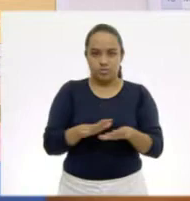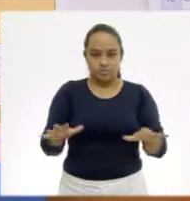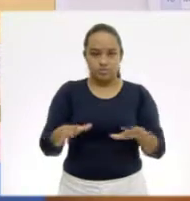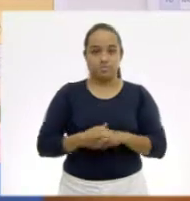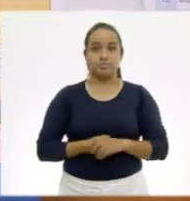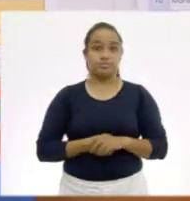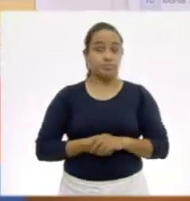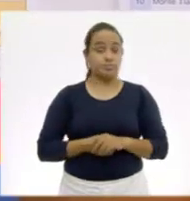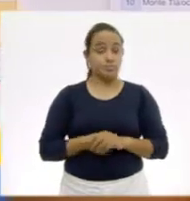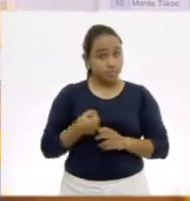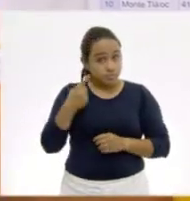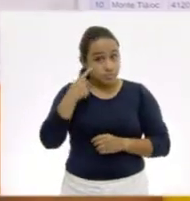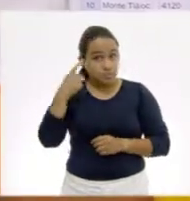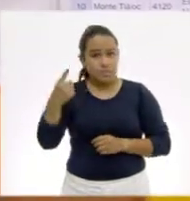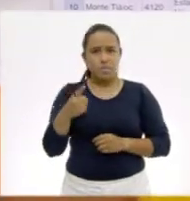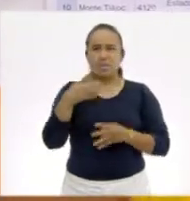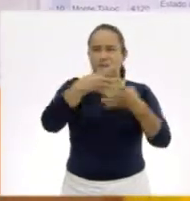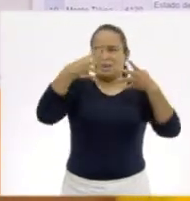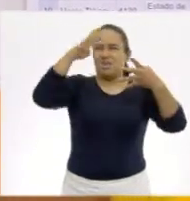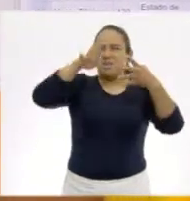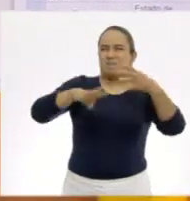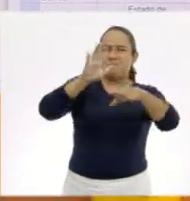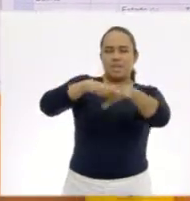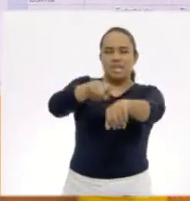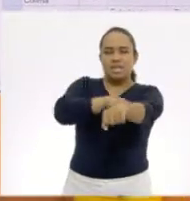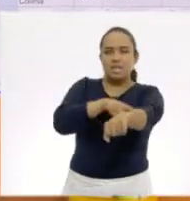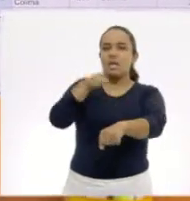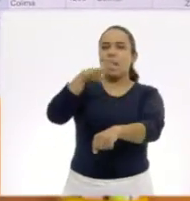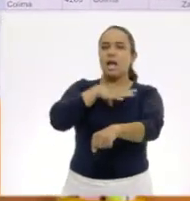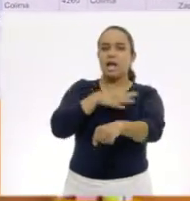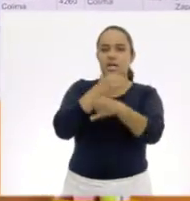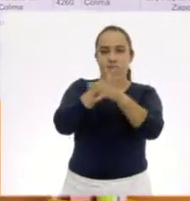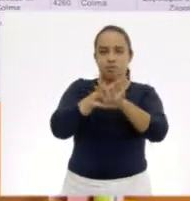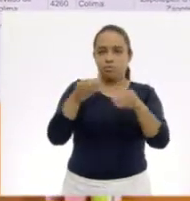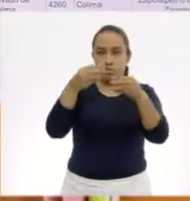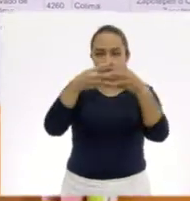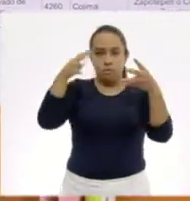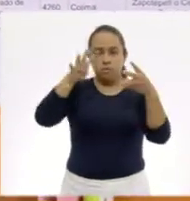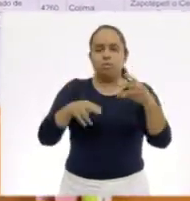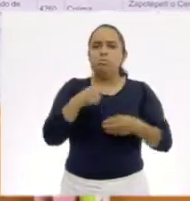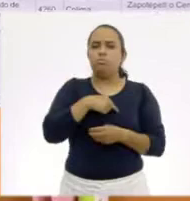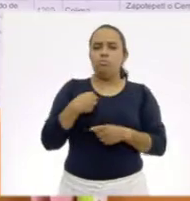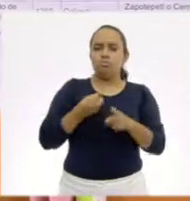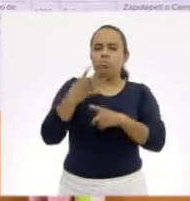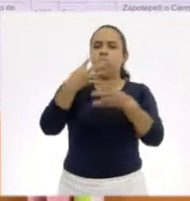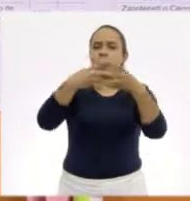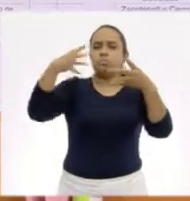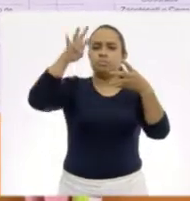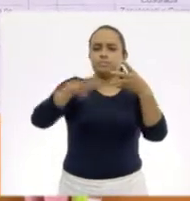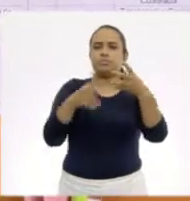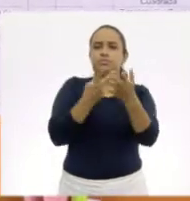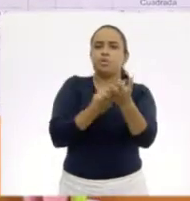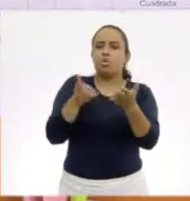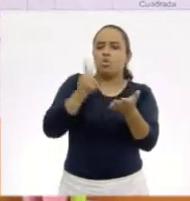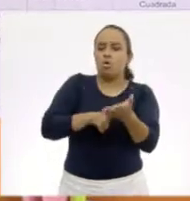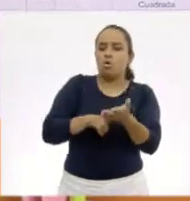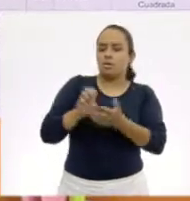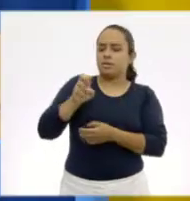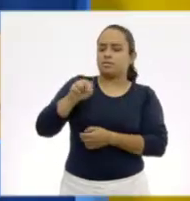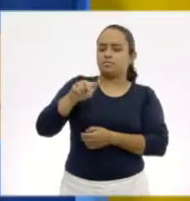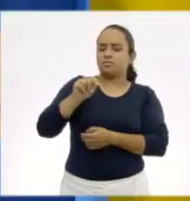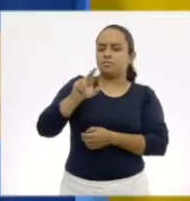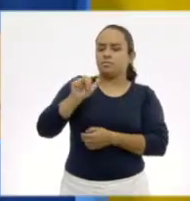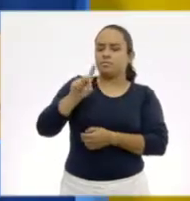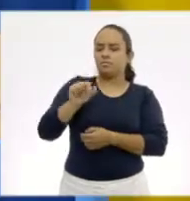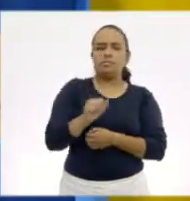Entonces, si fijas, a pesar de que es una tabla más grande y tiene más información, la vamos a conocer como Tablas de Doble Entrada. ¿Por qué